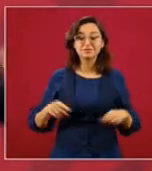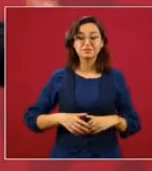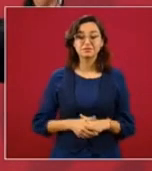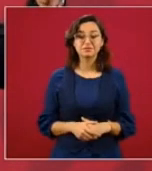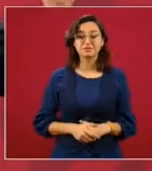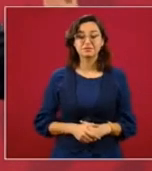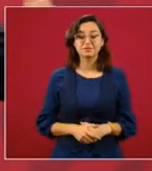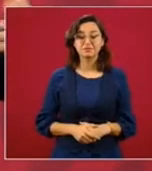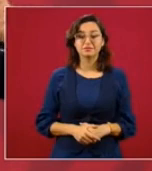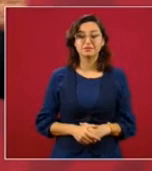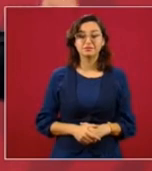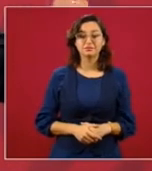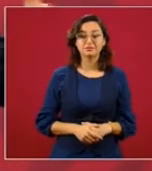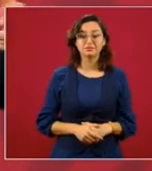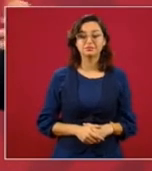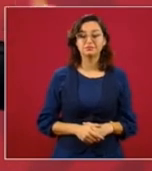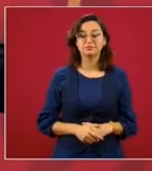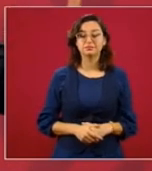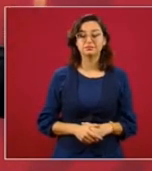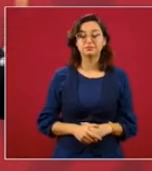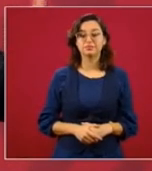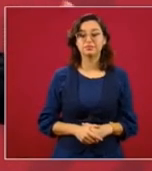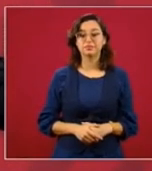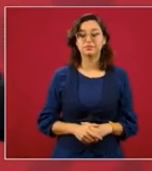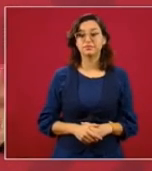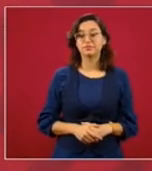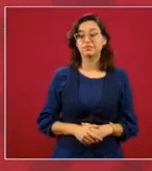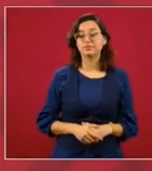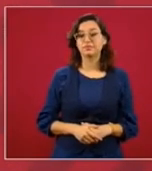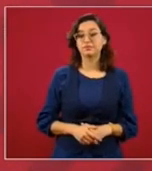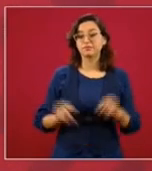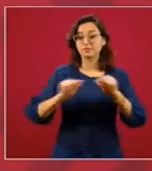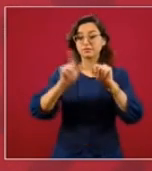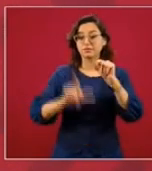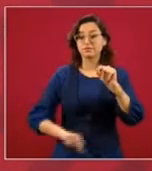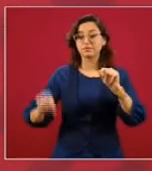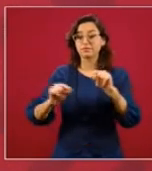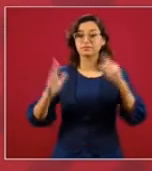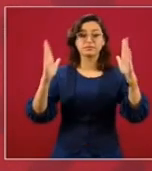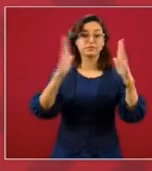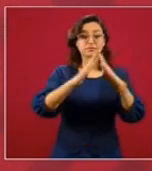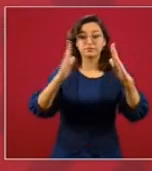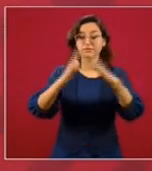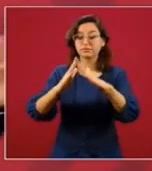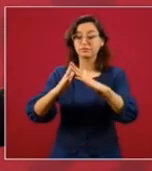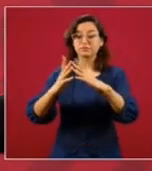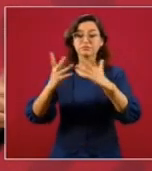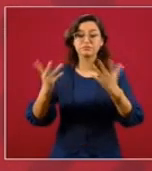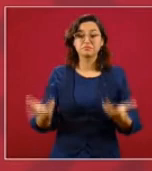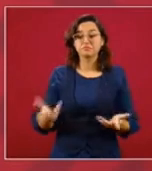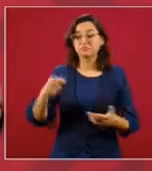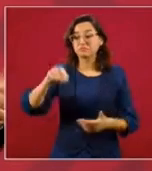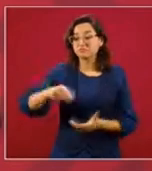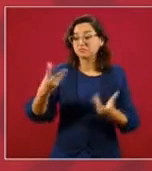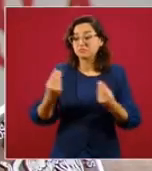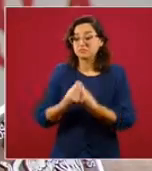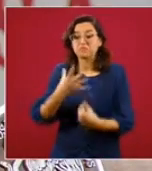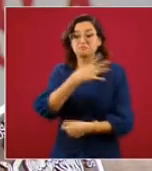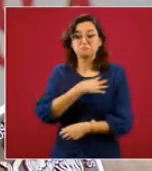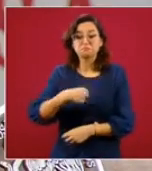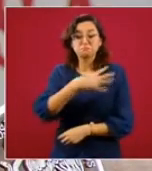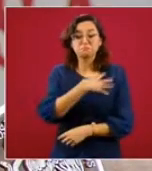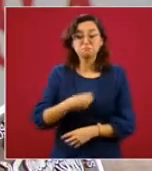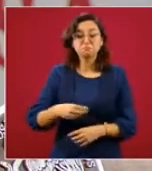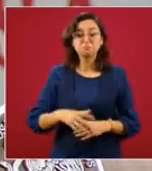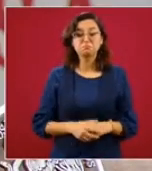Aquí, en las casas de los mexicanos están los hijos, incluso